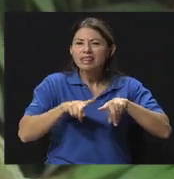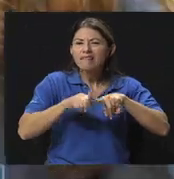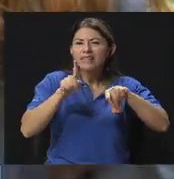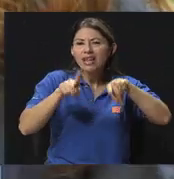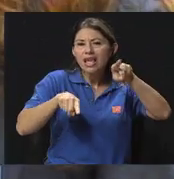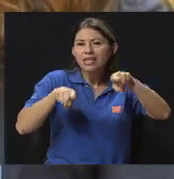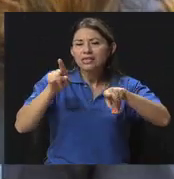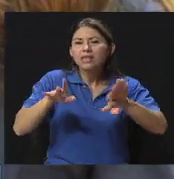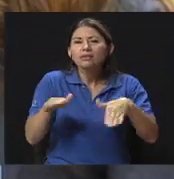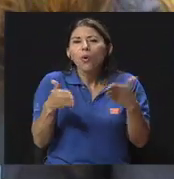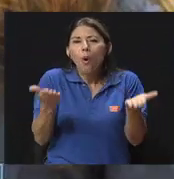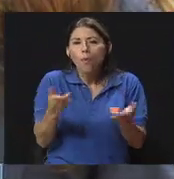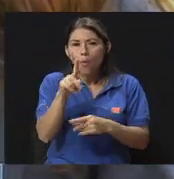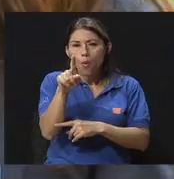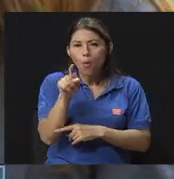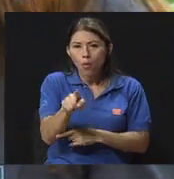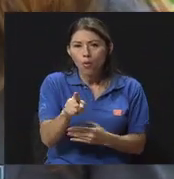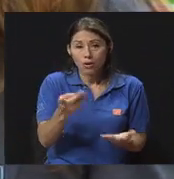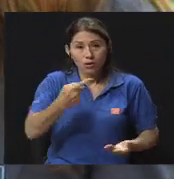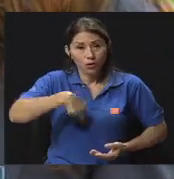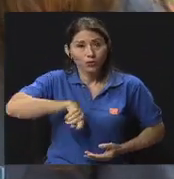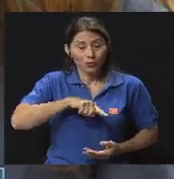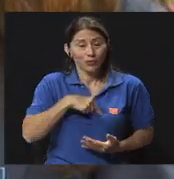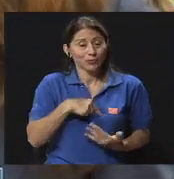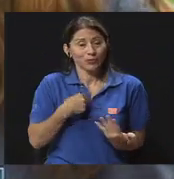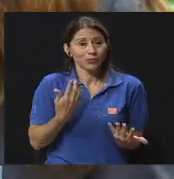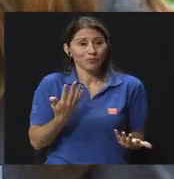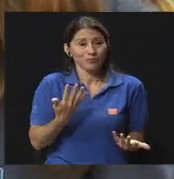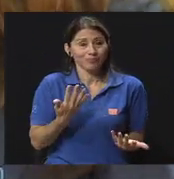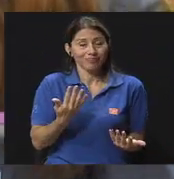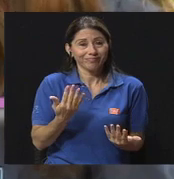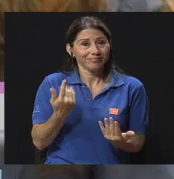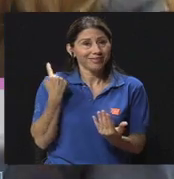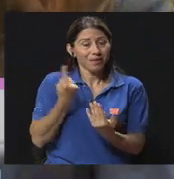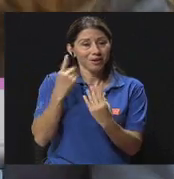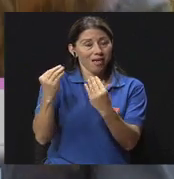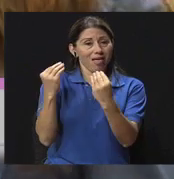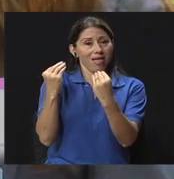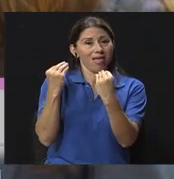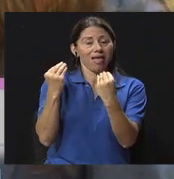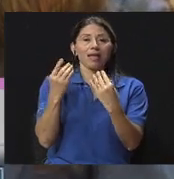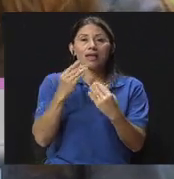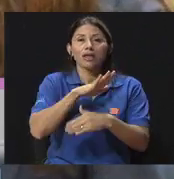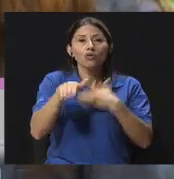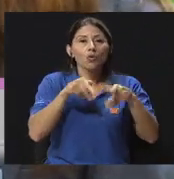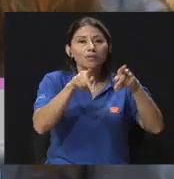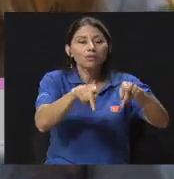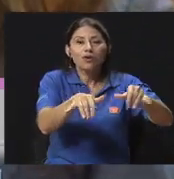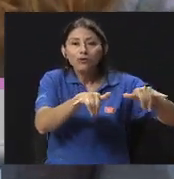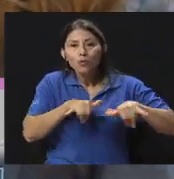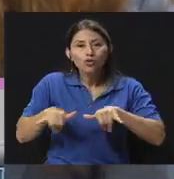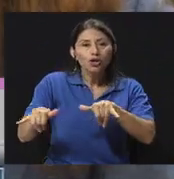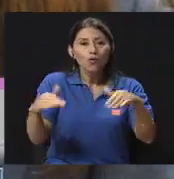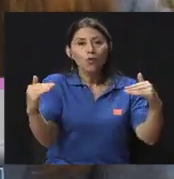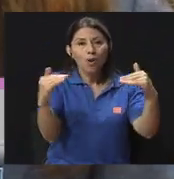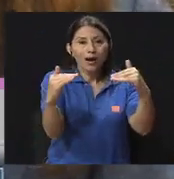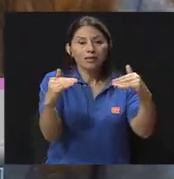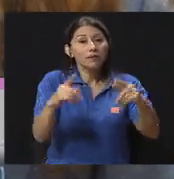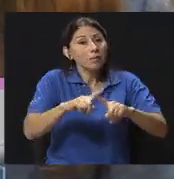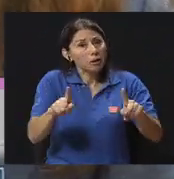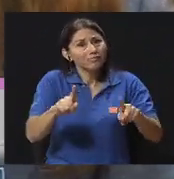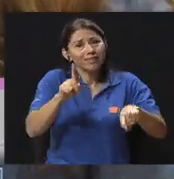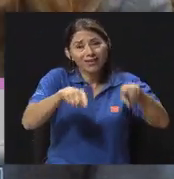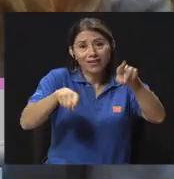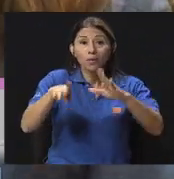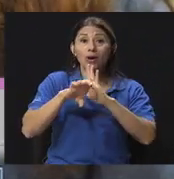incluso a nosotros mismos nos educan, ¿verdad? Para todos somos iguales. Las diferencias lo vemos, ¿verdad? Si vemos a una